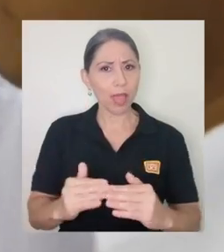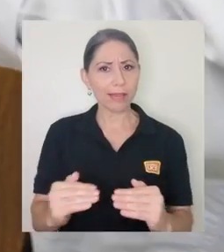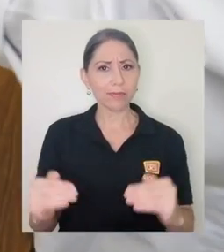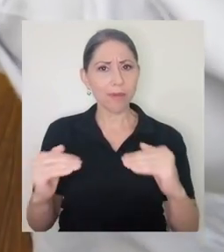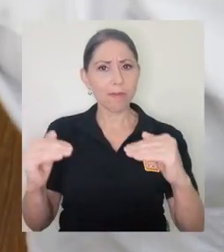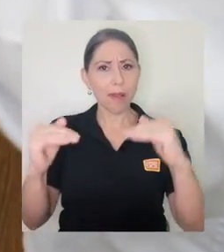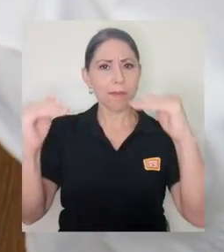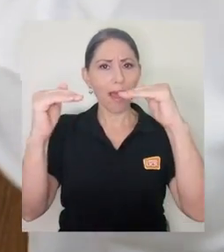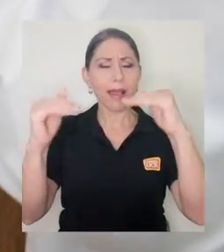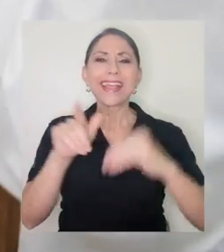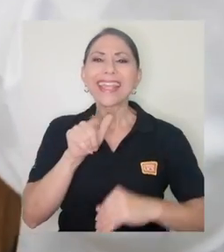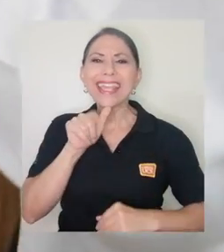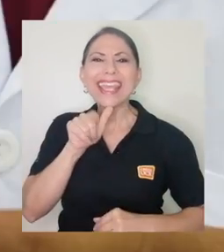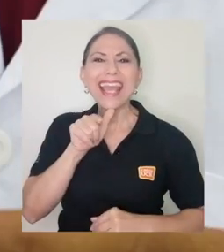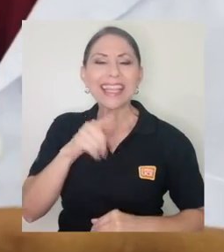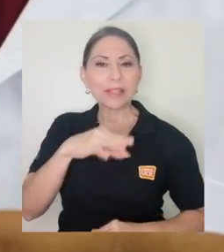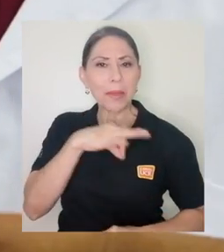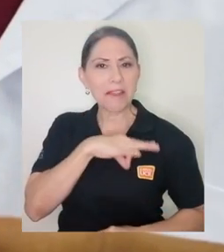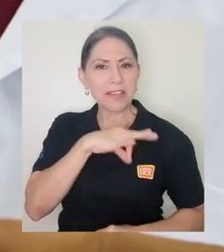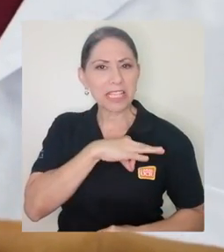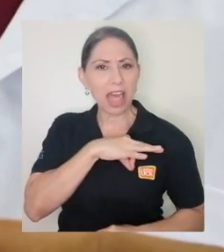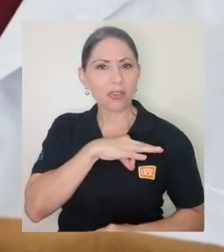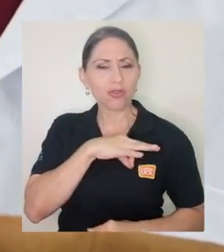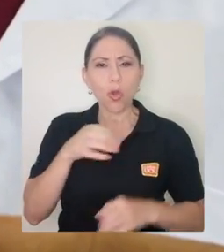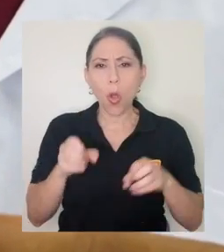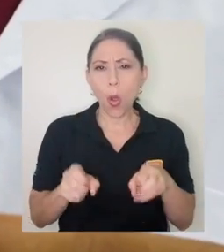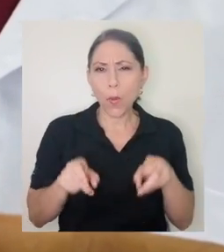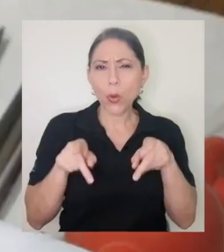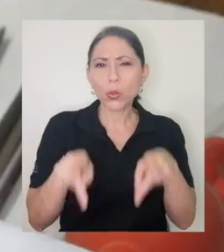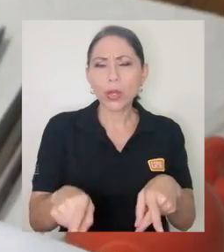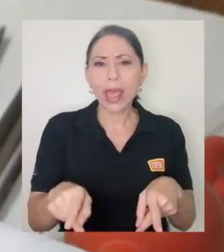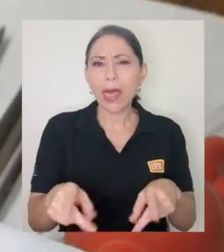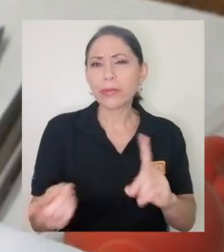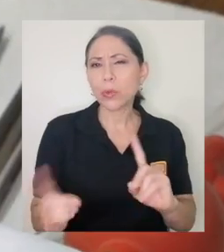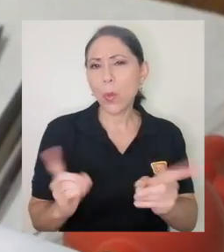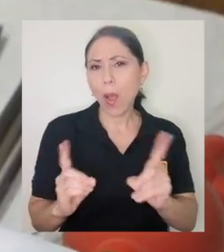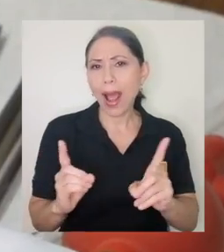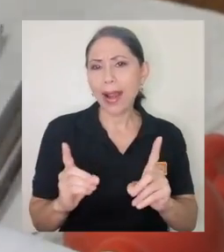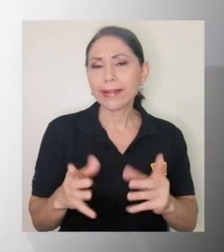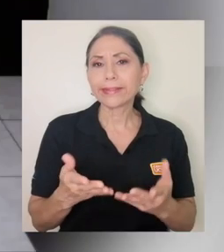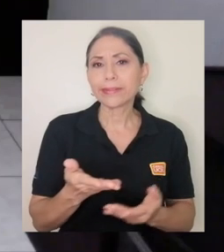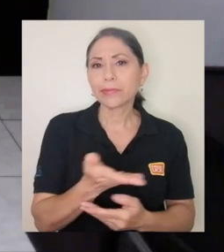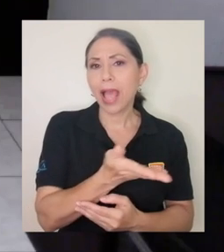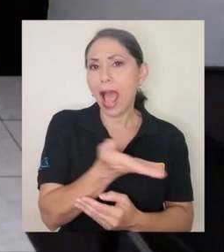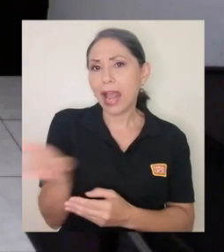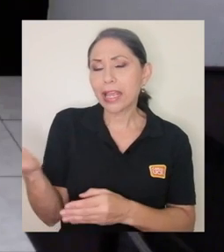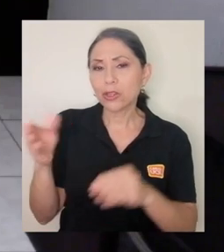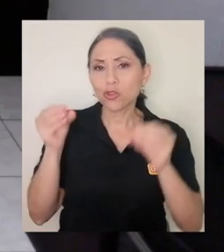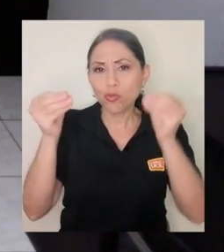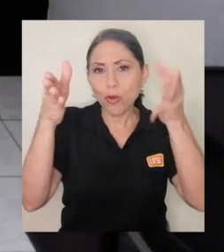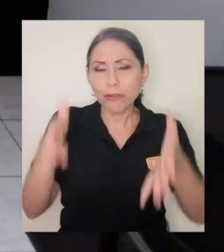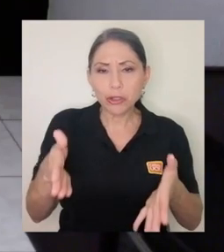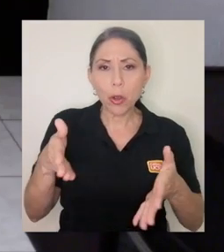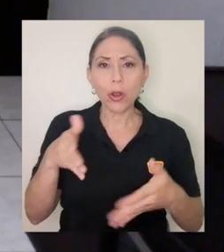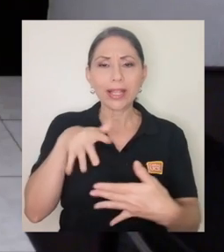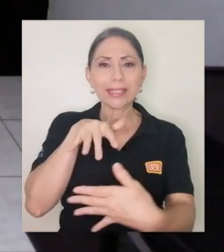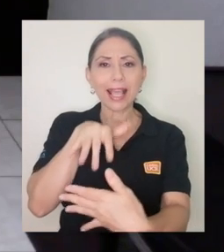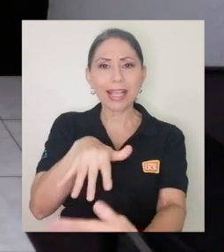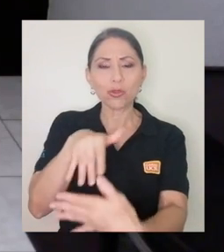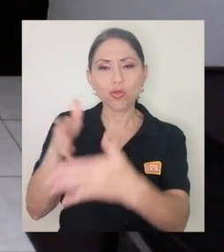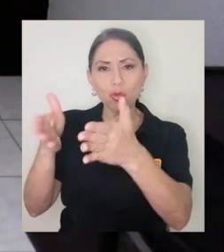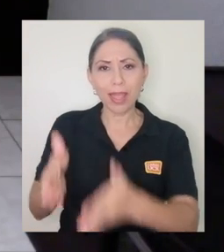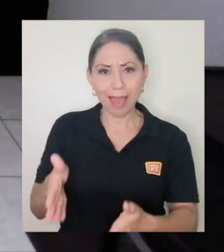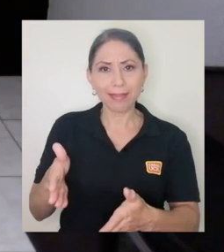¿quiénes se han visto beneficiados y además qué oportunidades han encontrado aquellos profesores, estudiantes